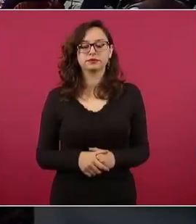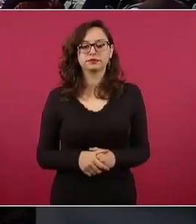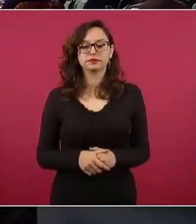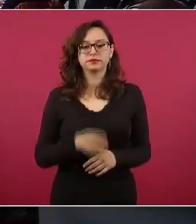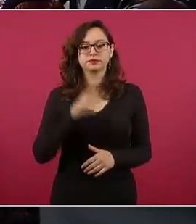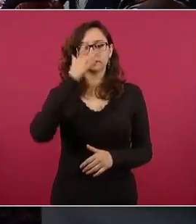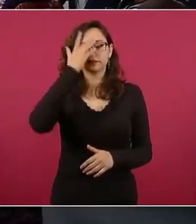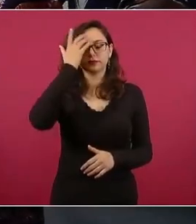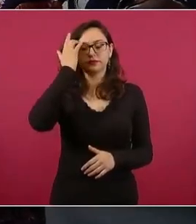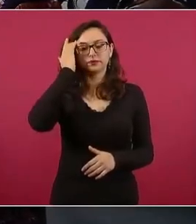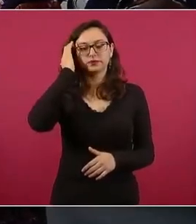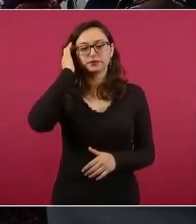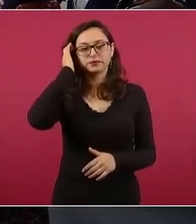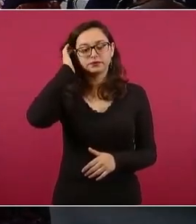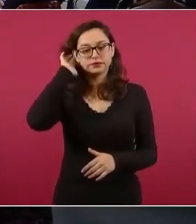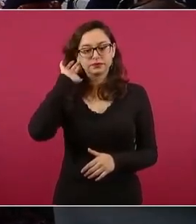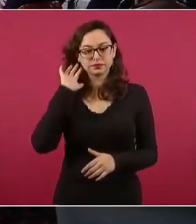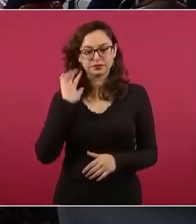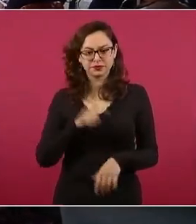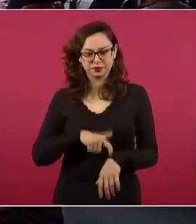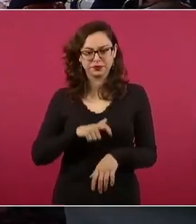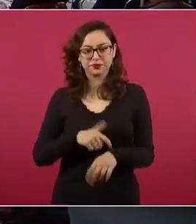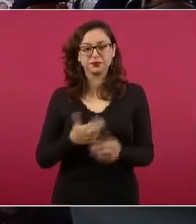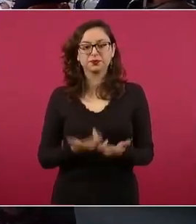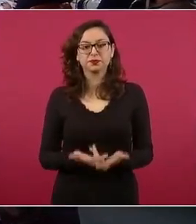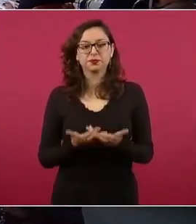Es que tenemos tiempo,